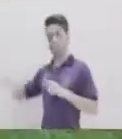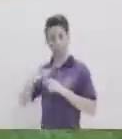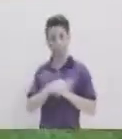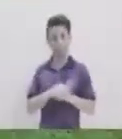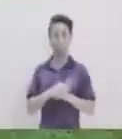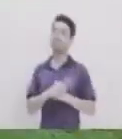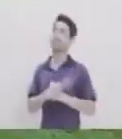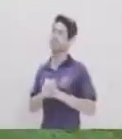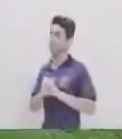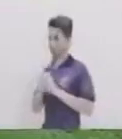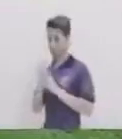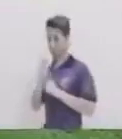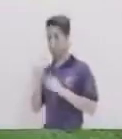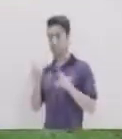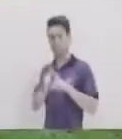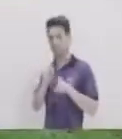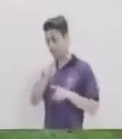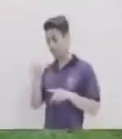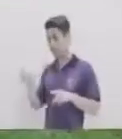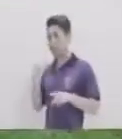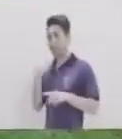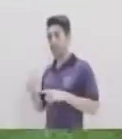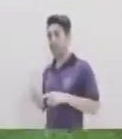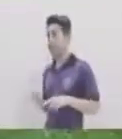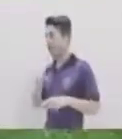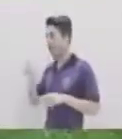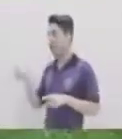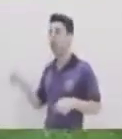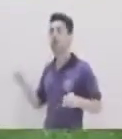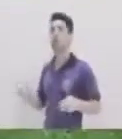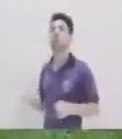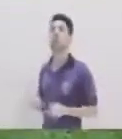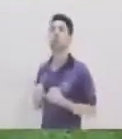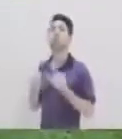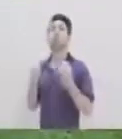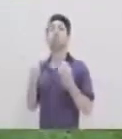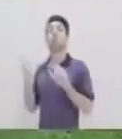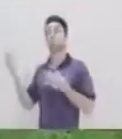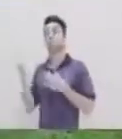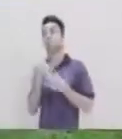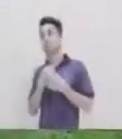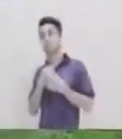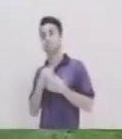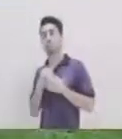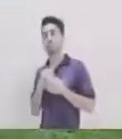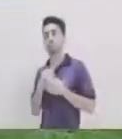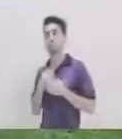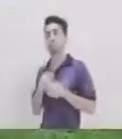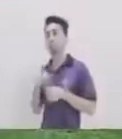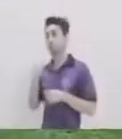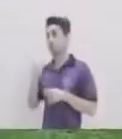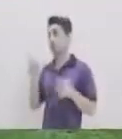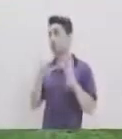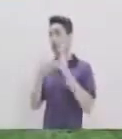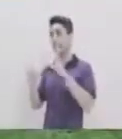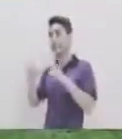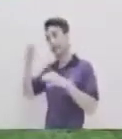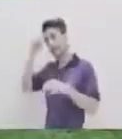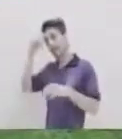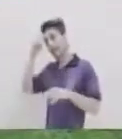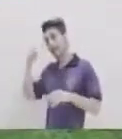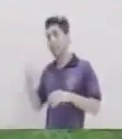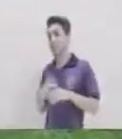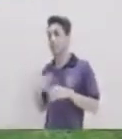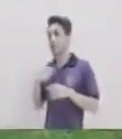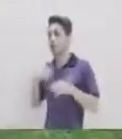Claro Y es que Como usted lo dice Hay líderes Que lo inspiran A uno Que lo motivan Pero de igual manera Existen los líderes negativos